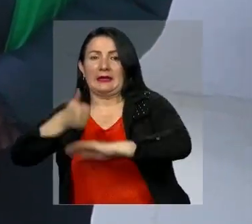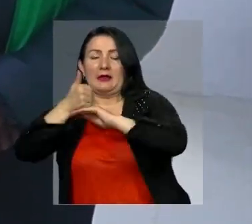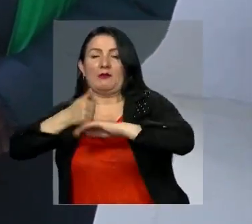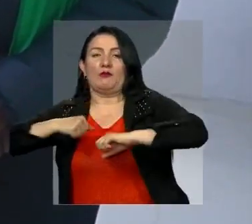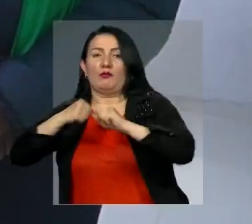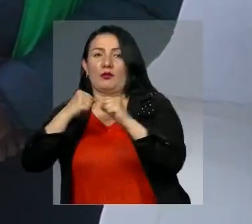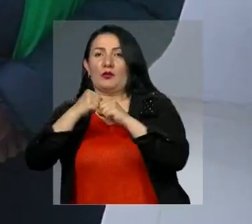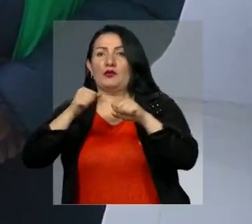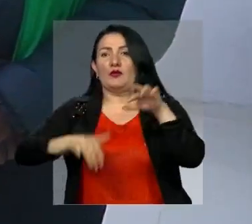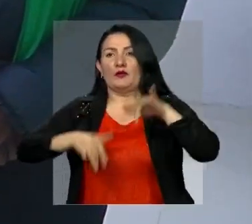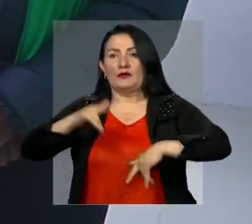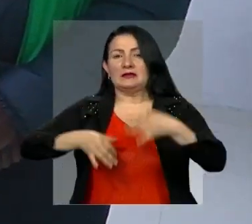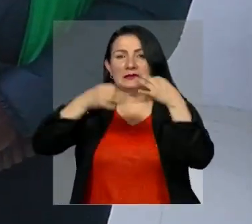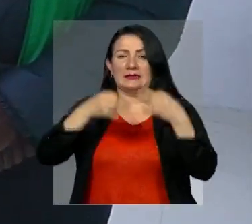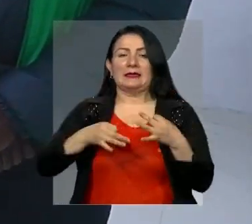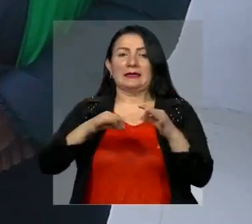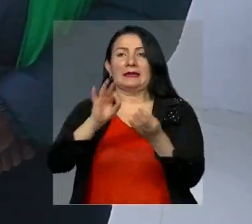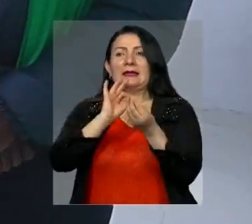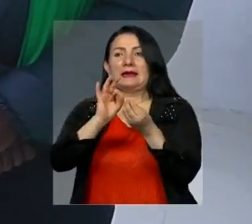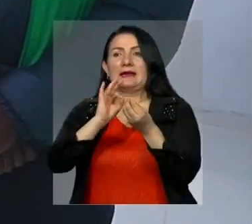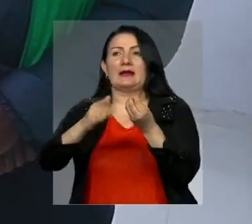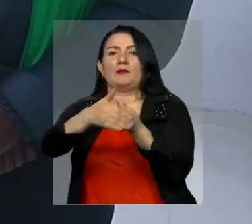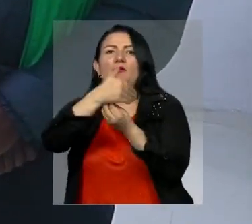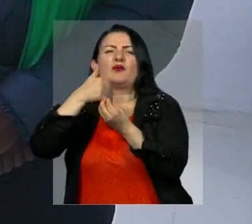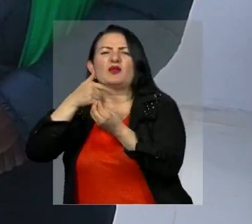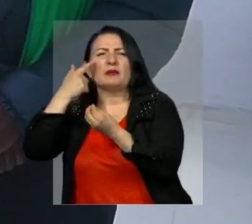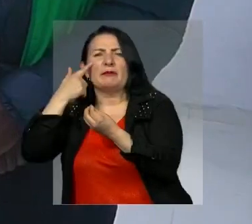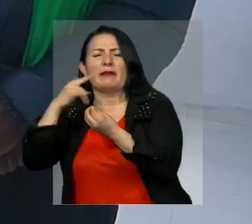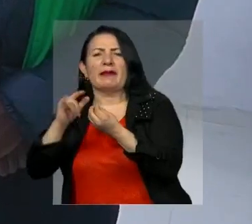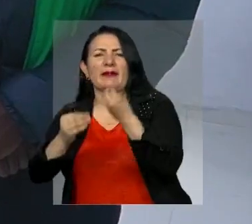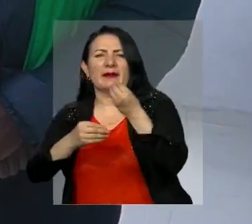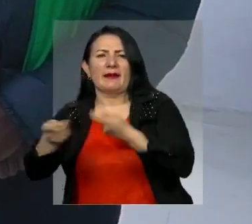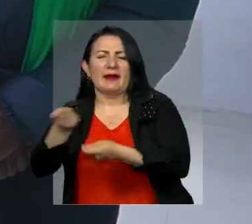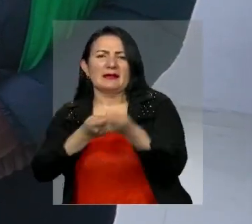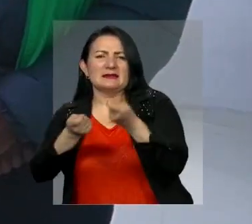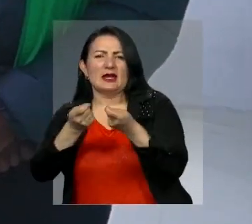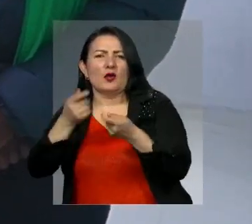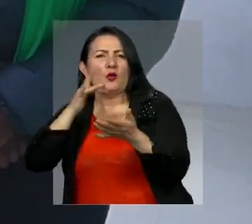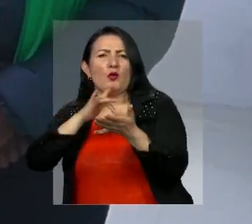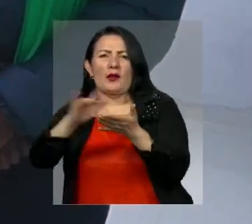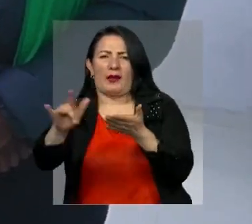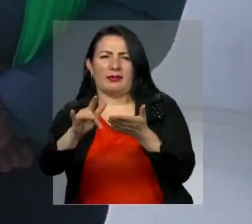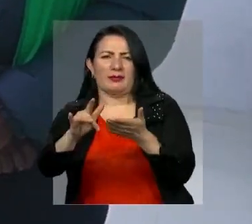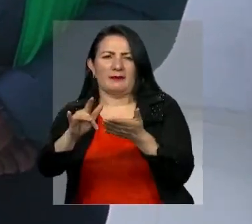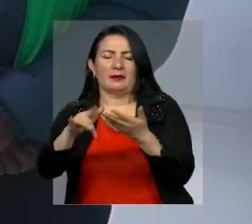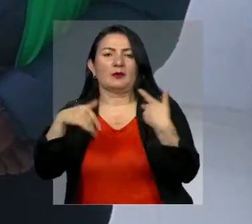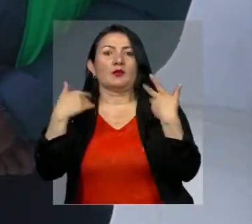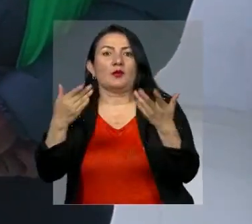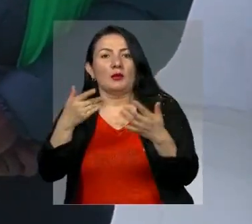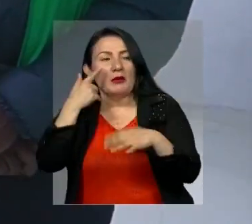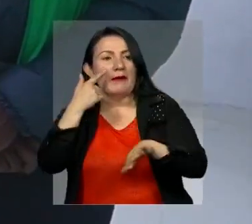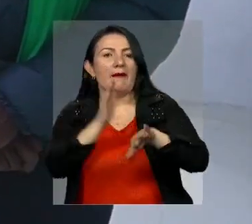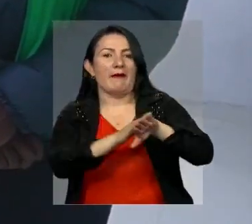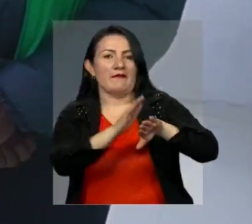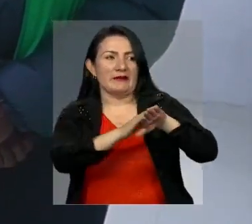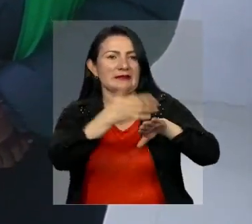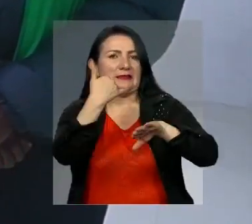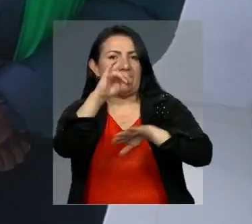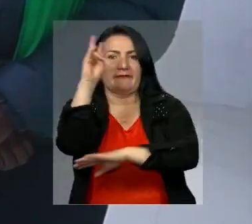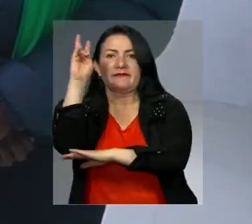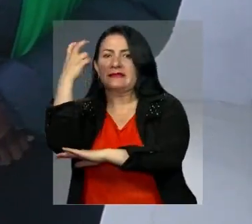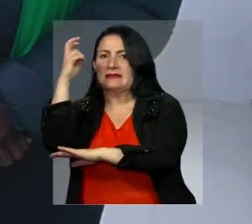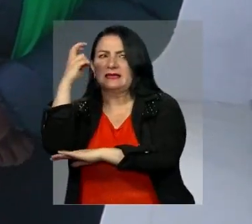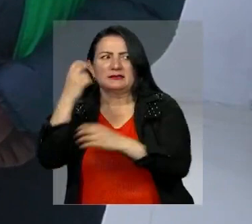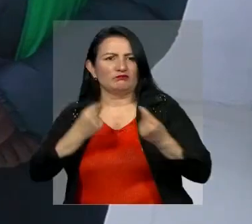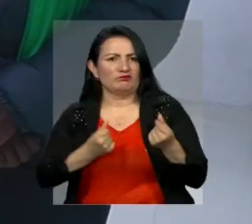la Oficina de Aseguramiento a la Calidad y la Dirección de Protección, tomando todas las medidas de urgencia. Ya se ha notificado a la Fiscalía para que